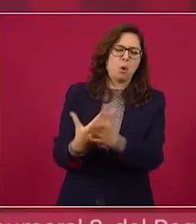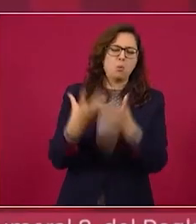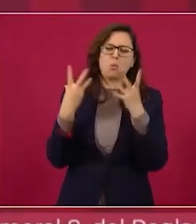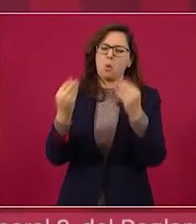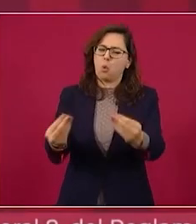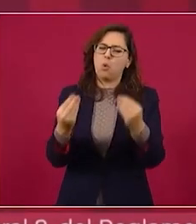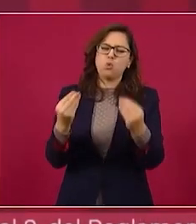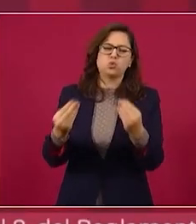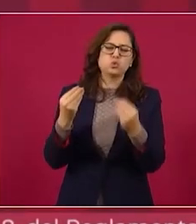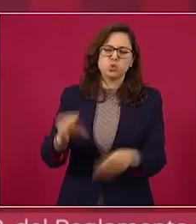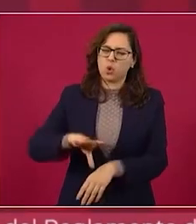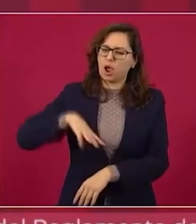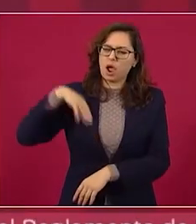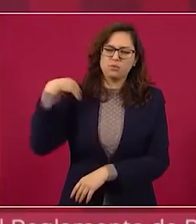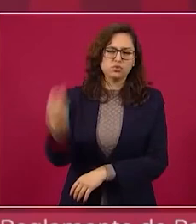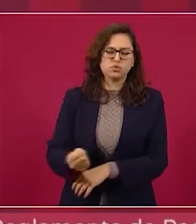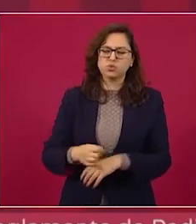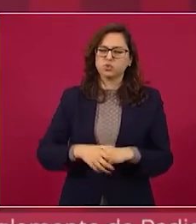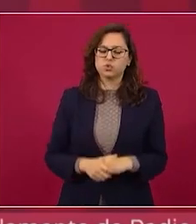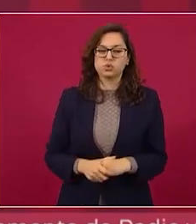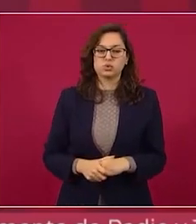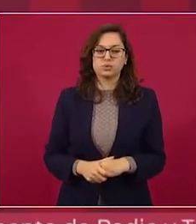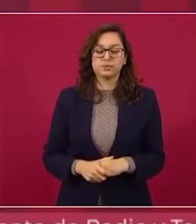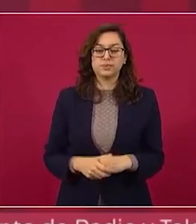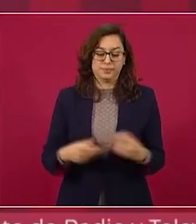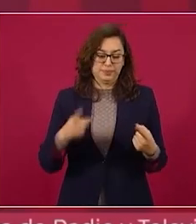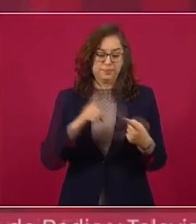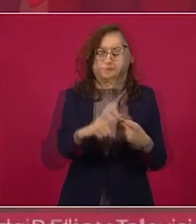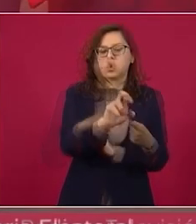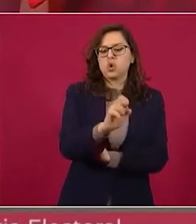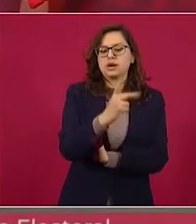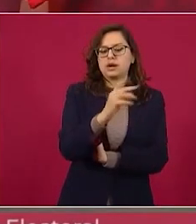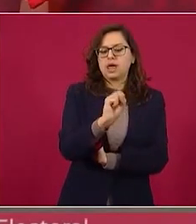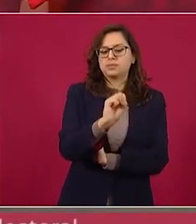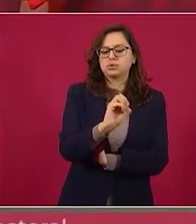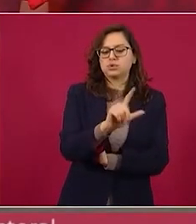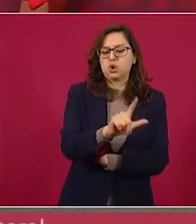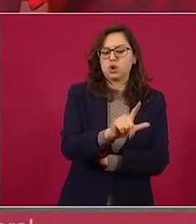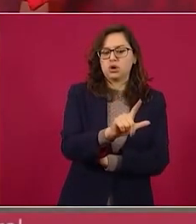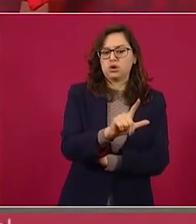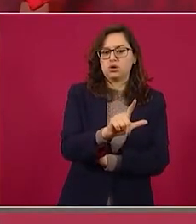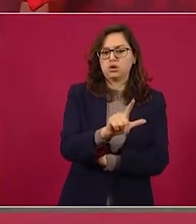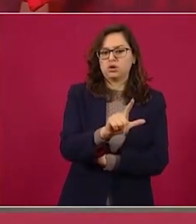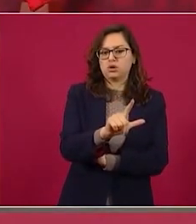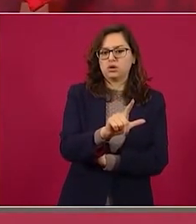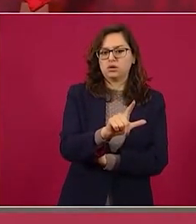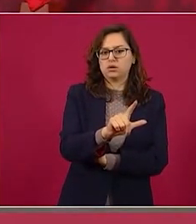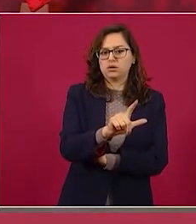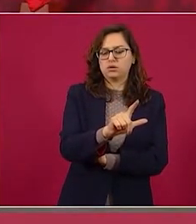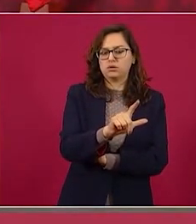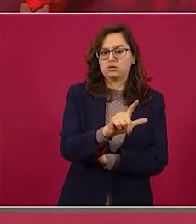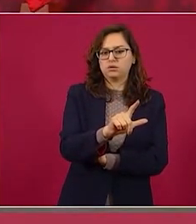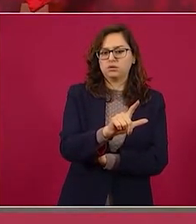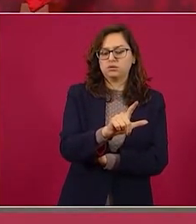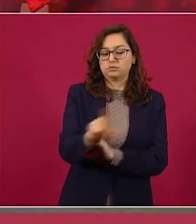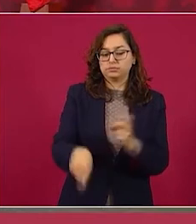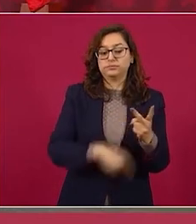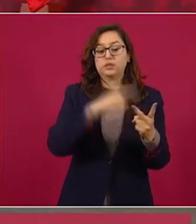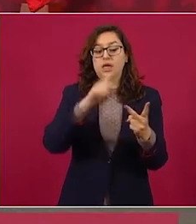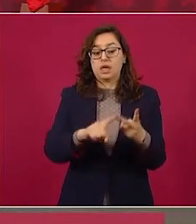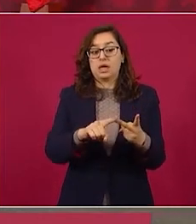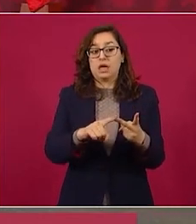Calderón tenía a Repsol no Iberdrola viene de Fox